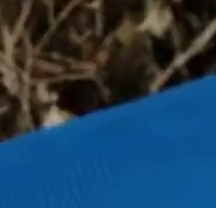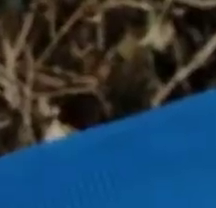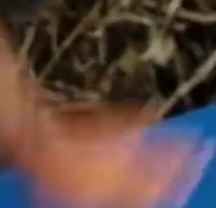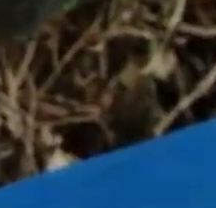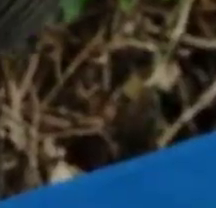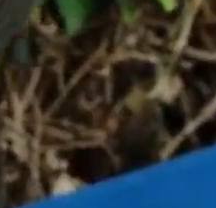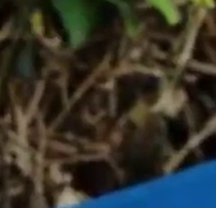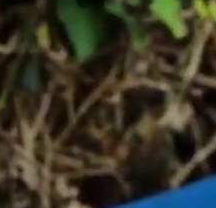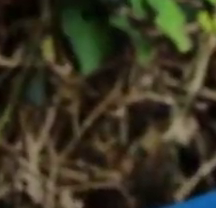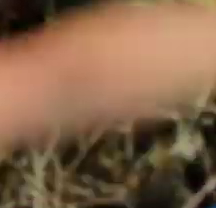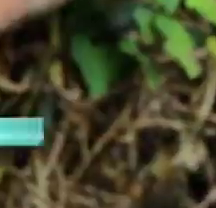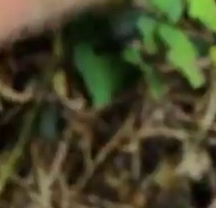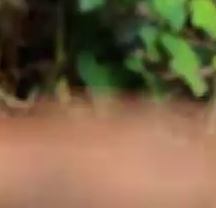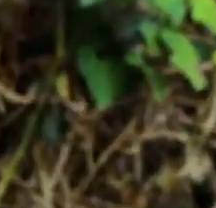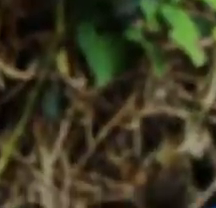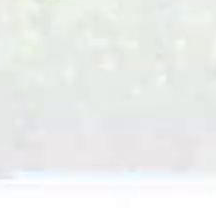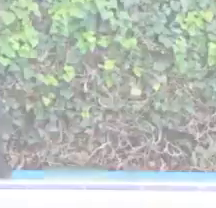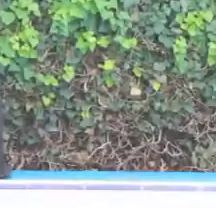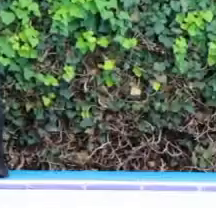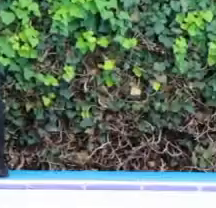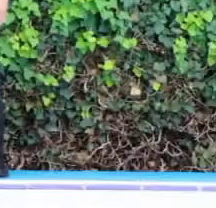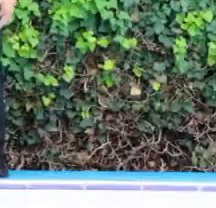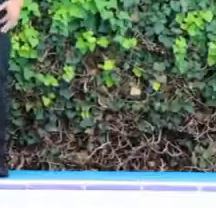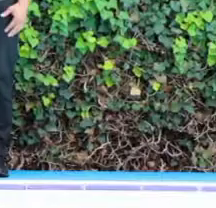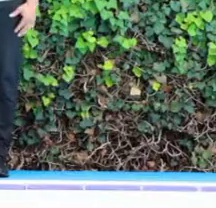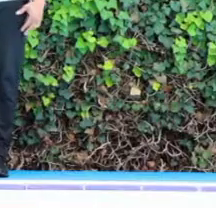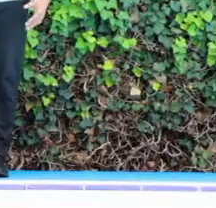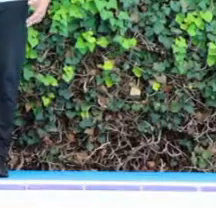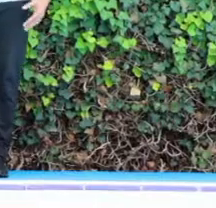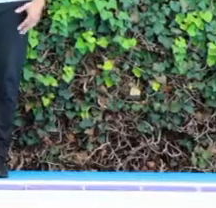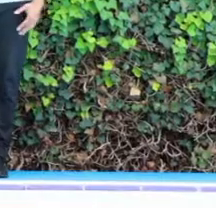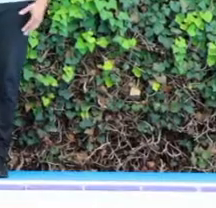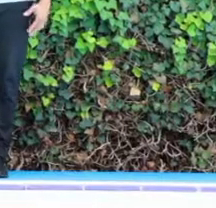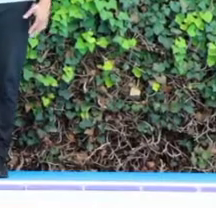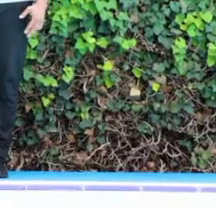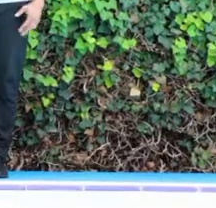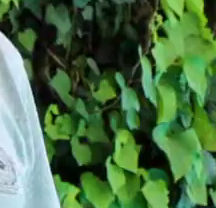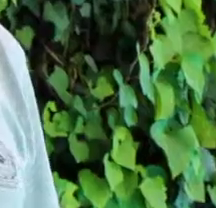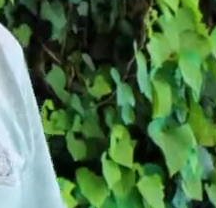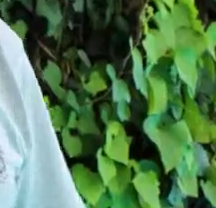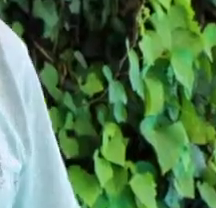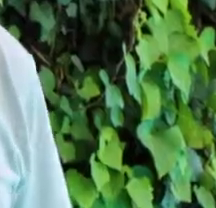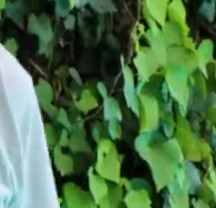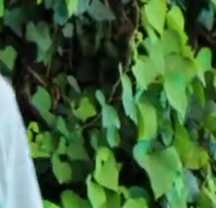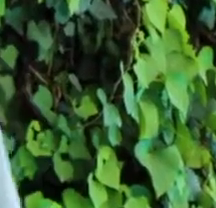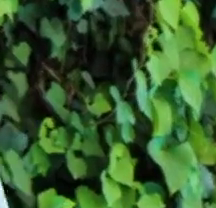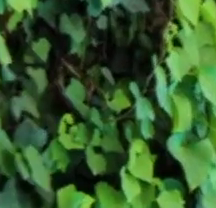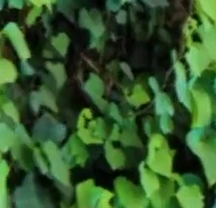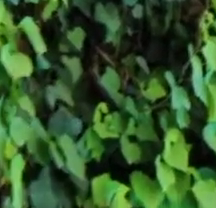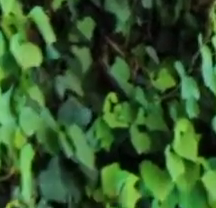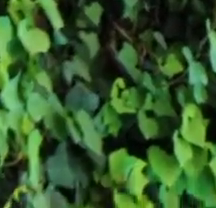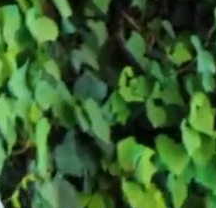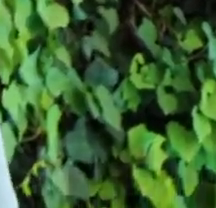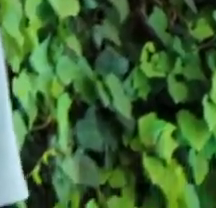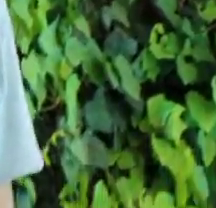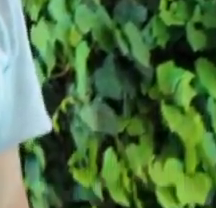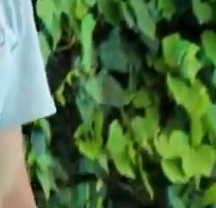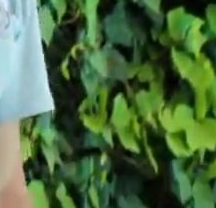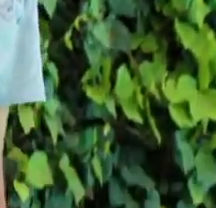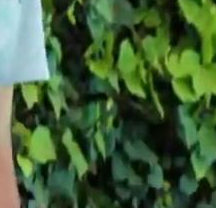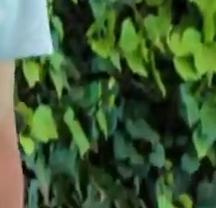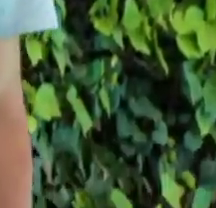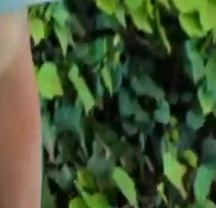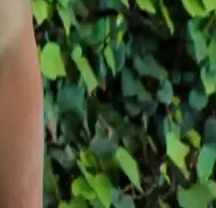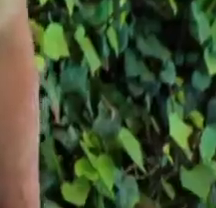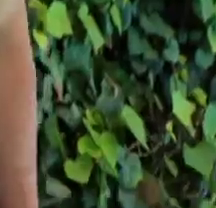que siempre tus brazos vayan al frente. A continuación, vamos a hacer una plancha lateral. Es una plancha lateral. Nos vamos a acostar de forma